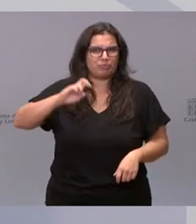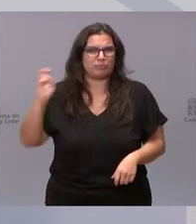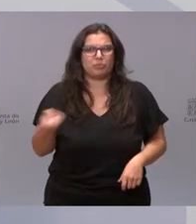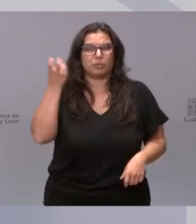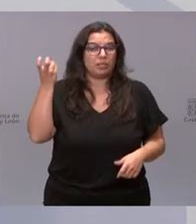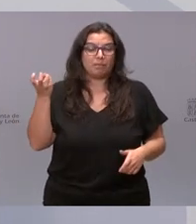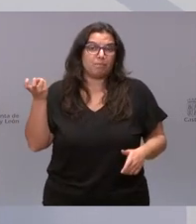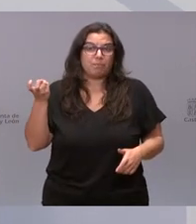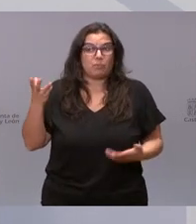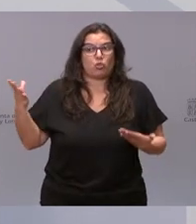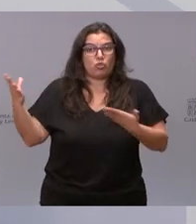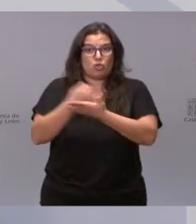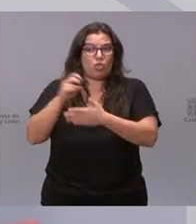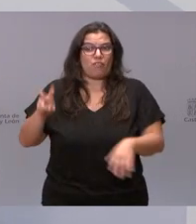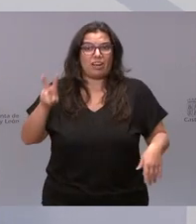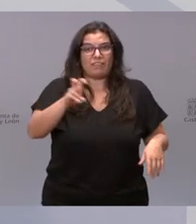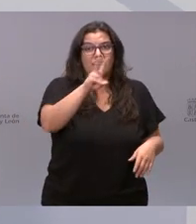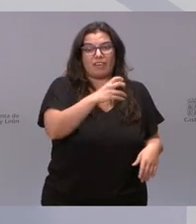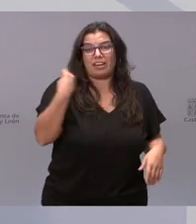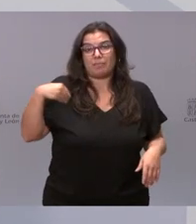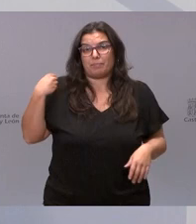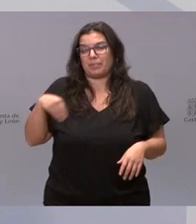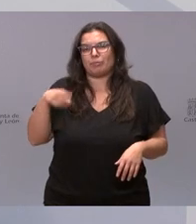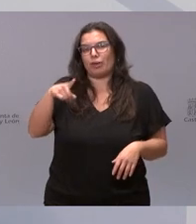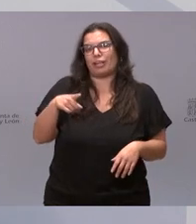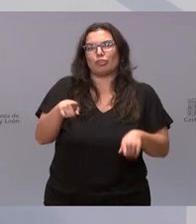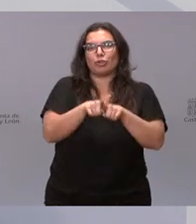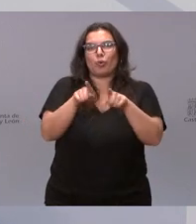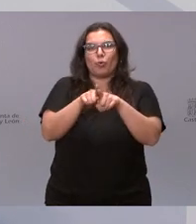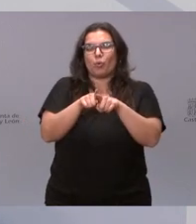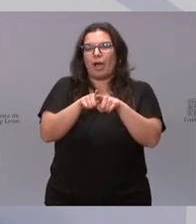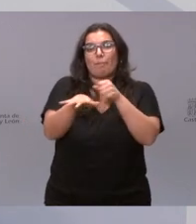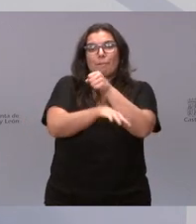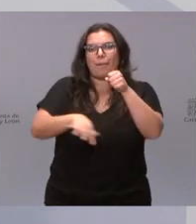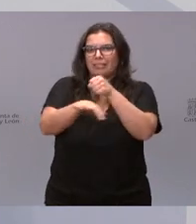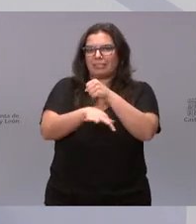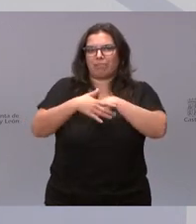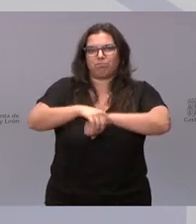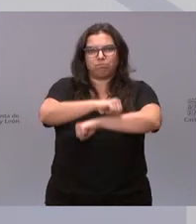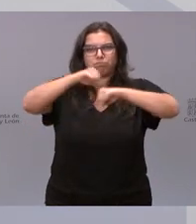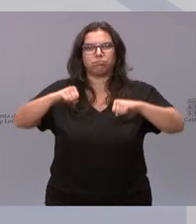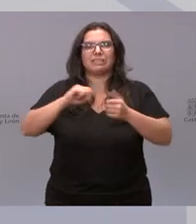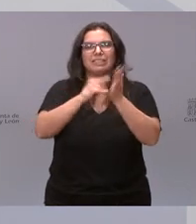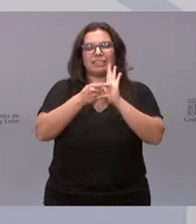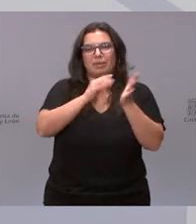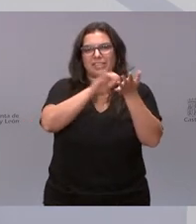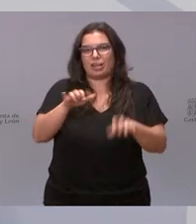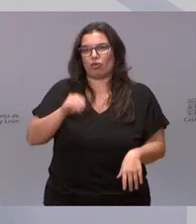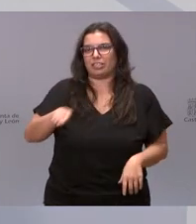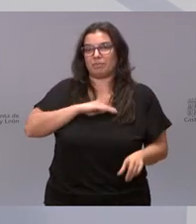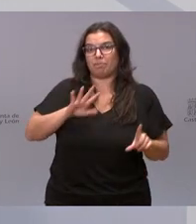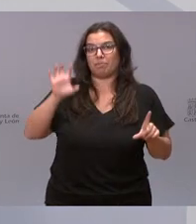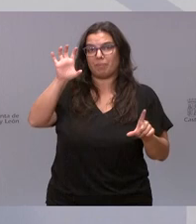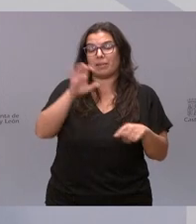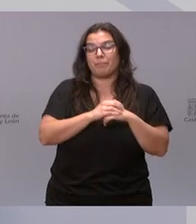entran dentro de lo que es la columna vertebral de la sociedad de Castilla y León y de nuestro país y hoy están,